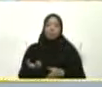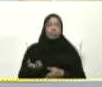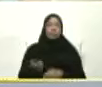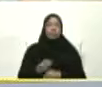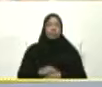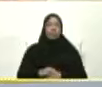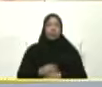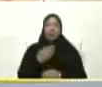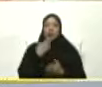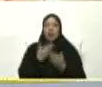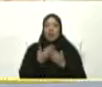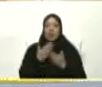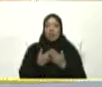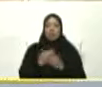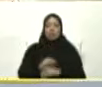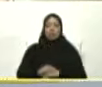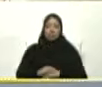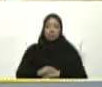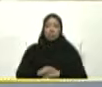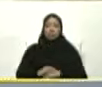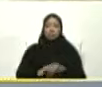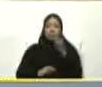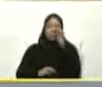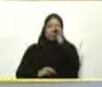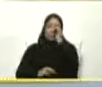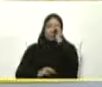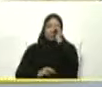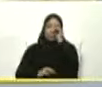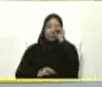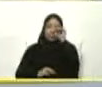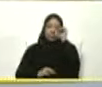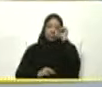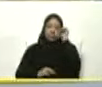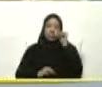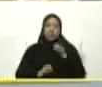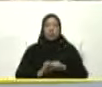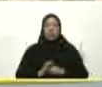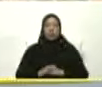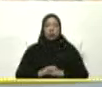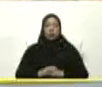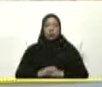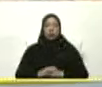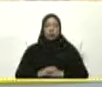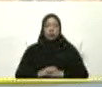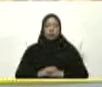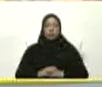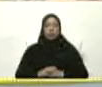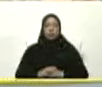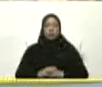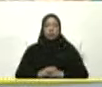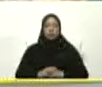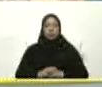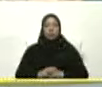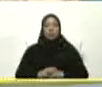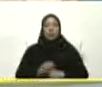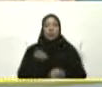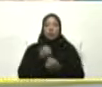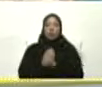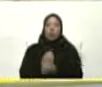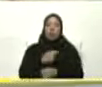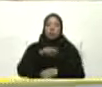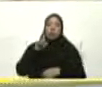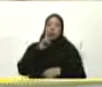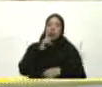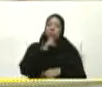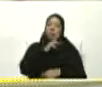Muchas gracias Gracias a Las cosas Hay que hacerlas Con amor Con amor Yo soy un hombre